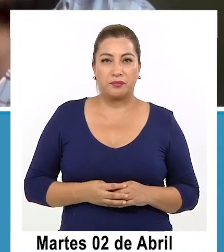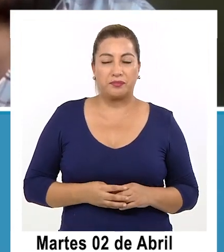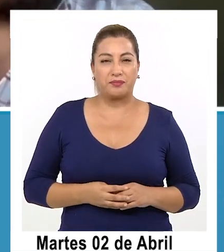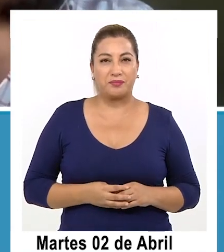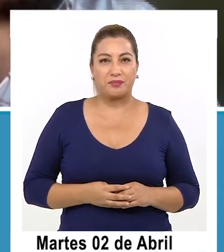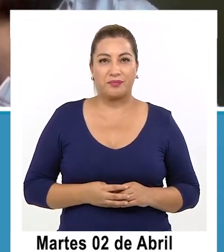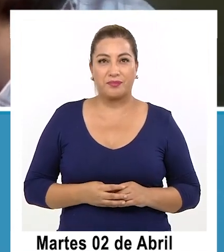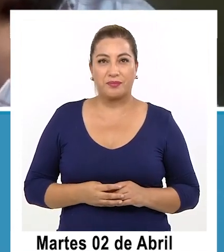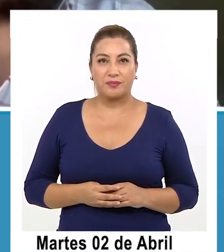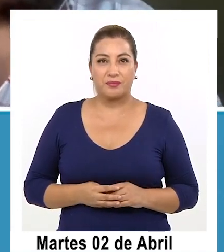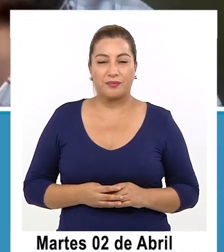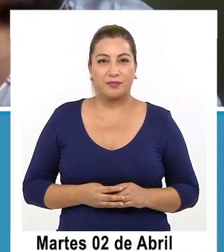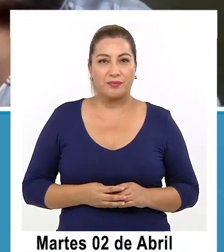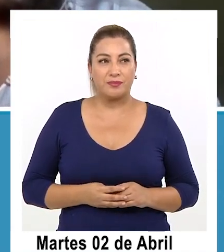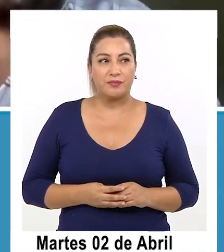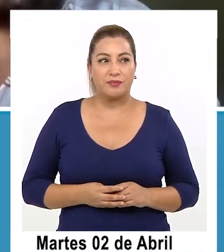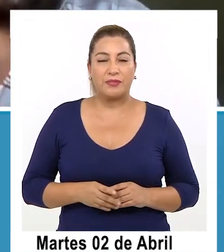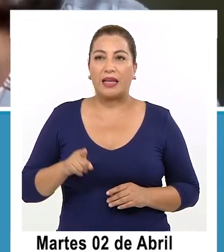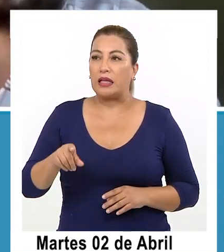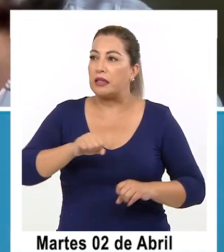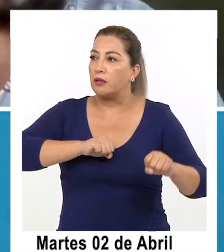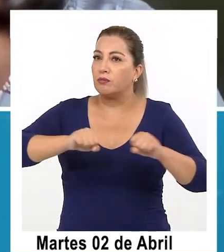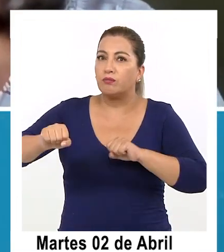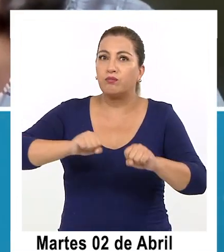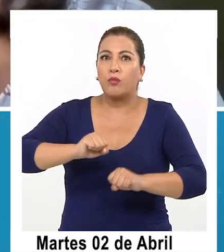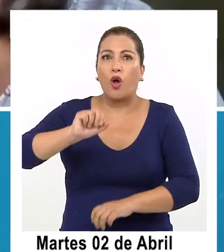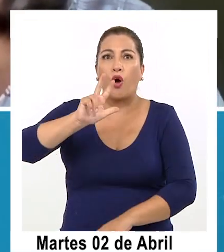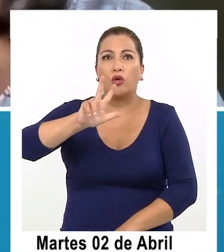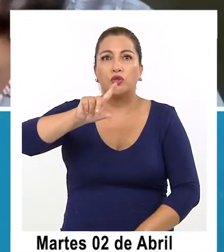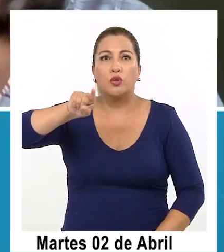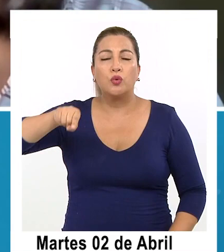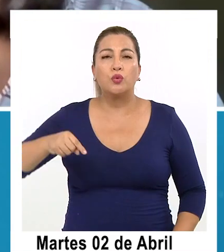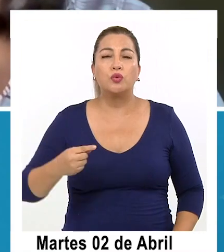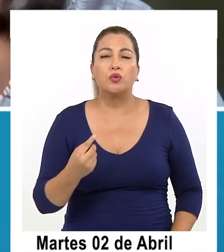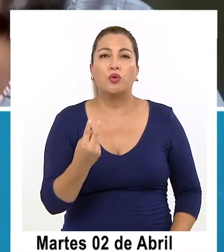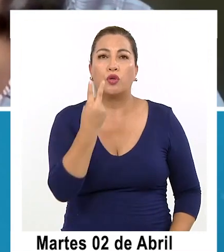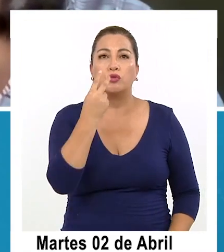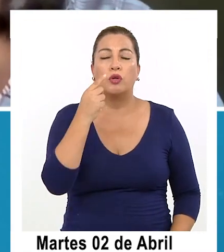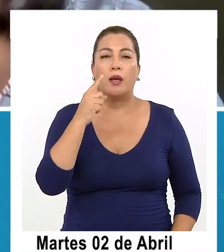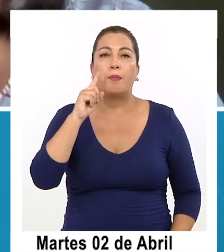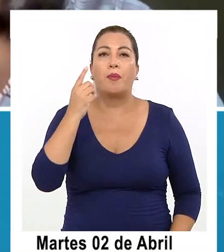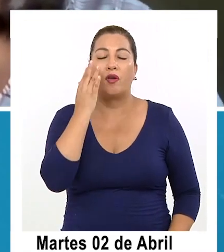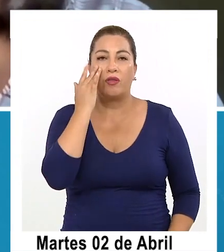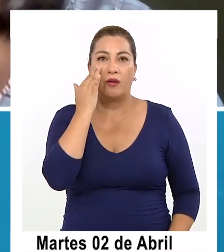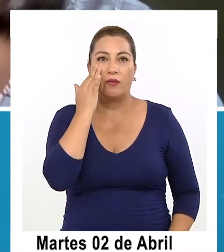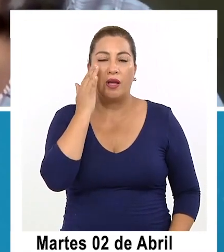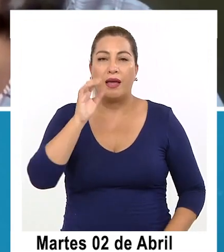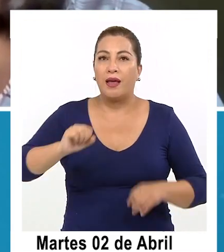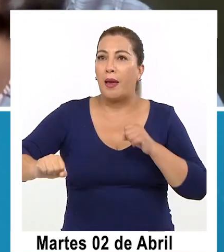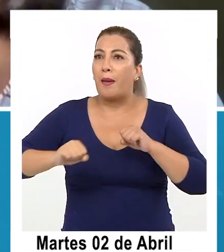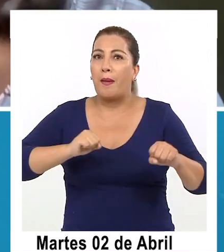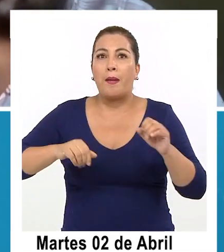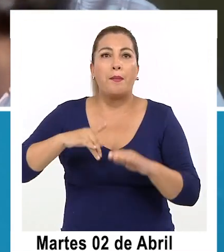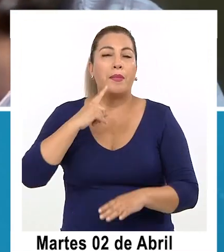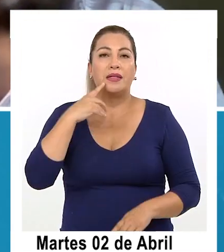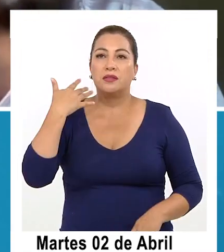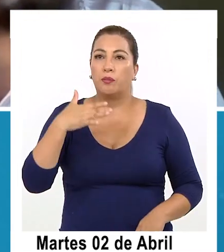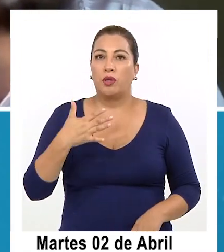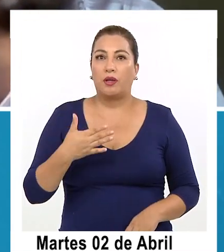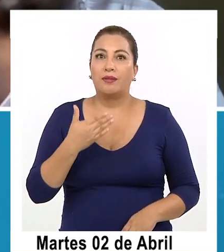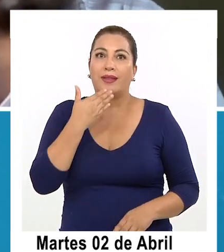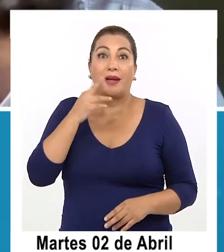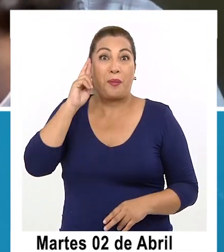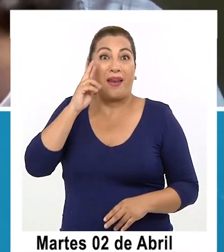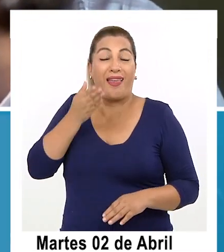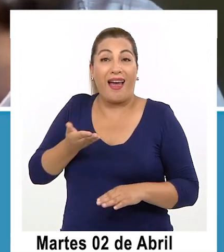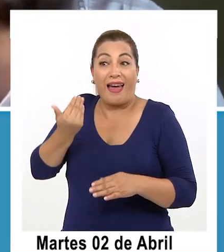decir que este este sismo de ocho punto dos que ocurrió el primero fue el evento más importante de una seguidilla decimos